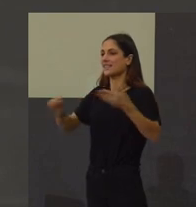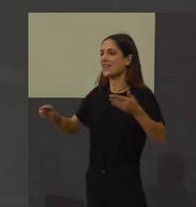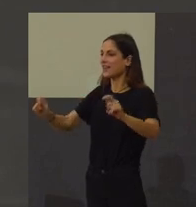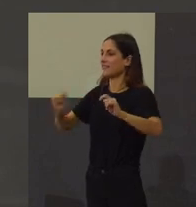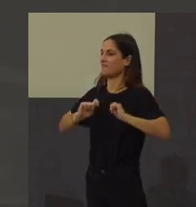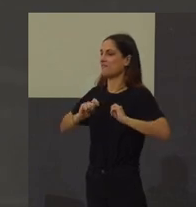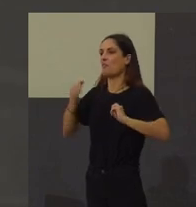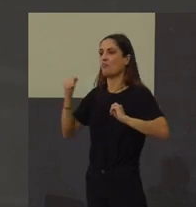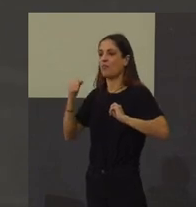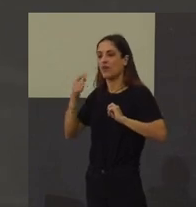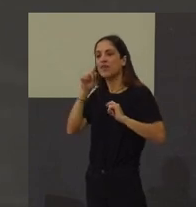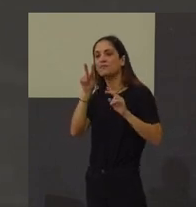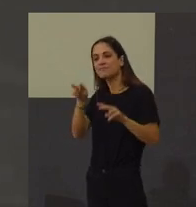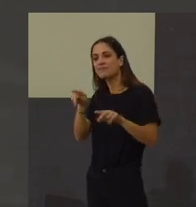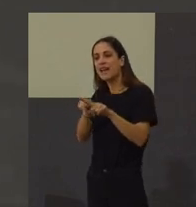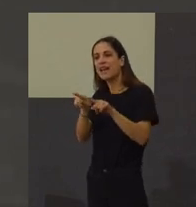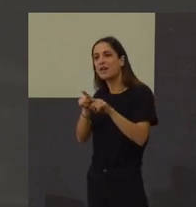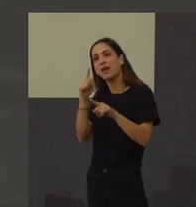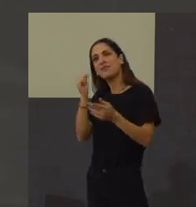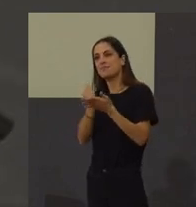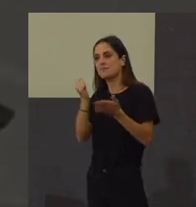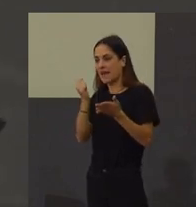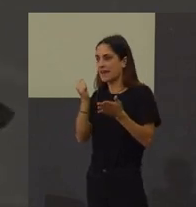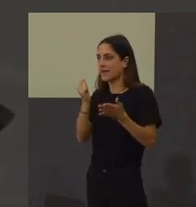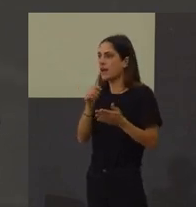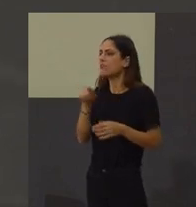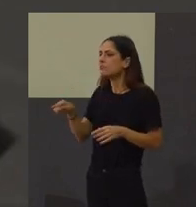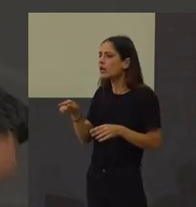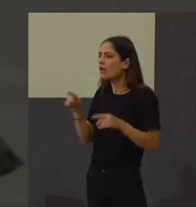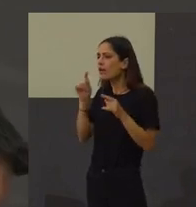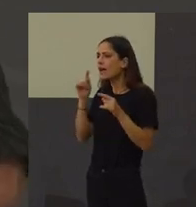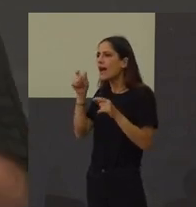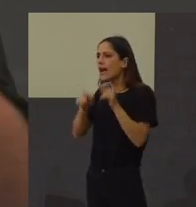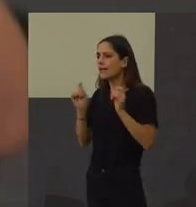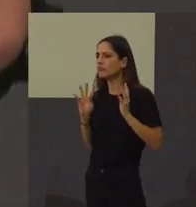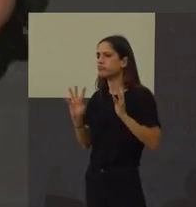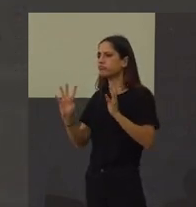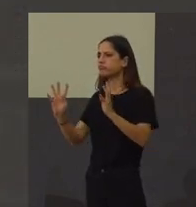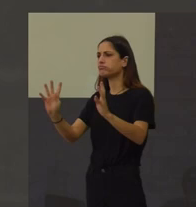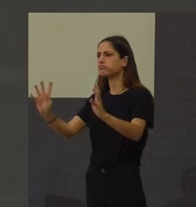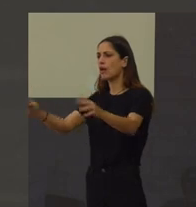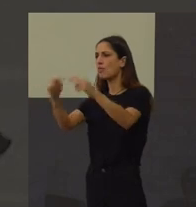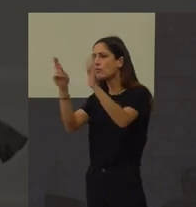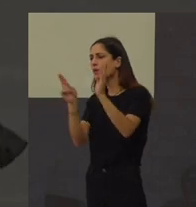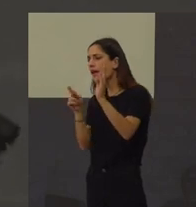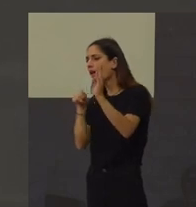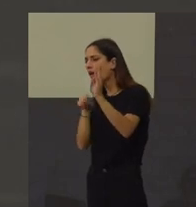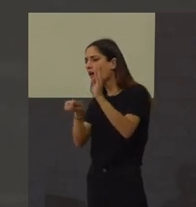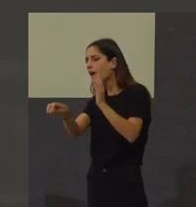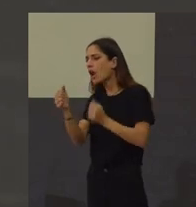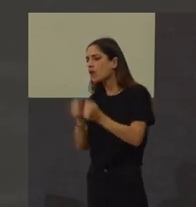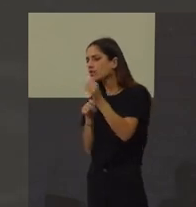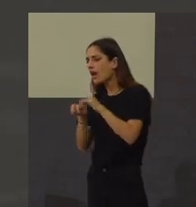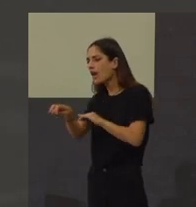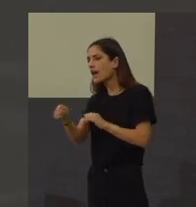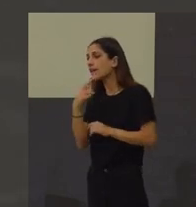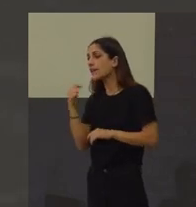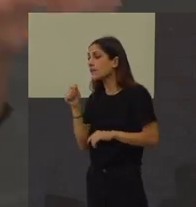Aqui hai varias, foron pagados, foron pagados. Probablemente non tenían tido ocasión de decir No,